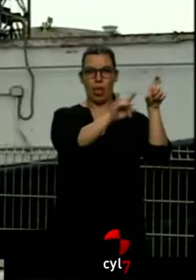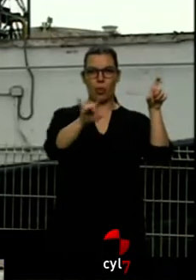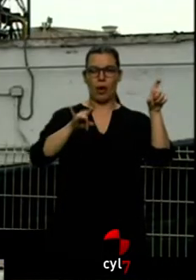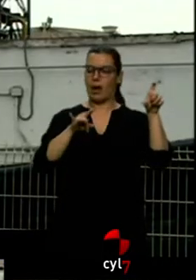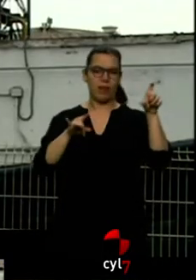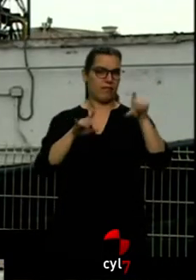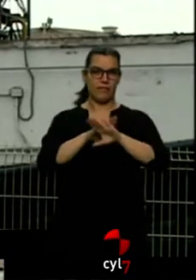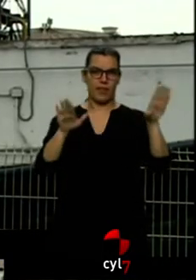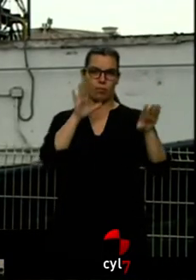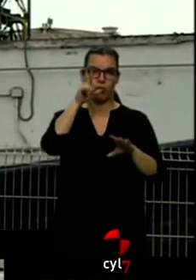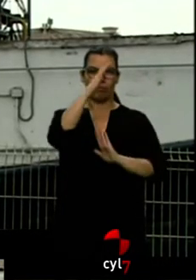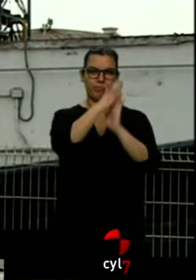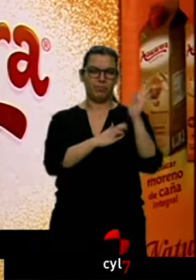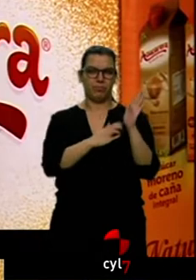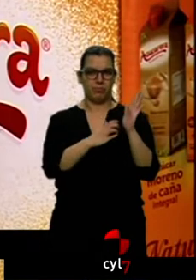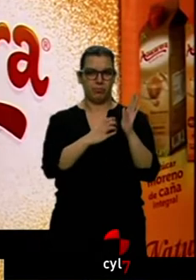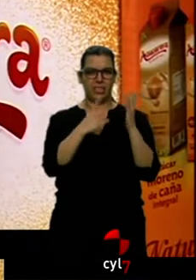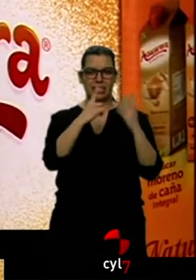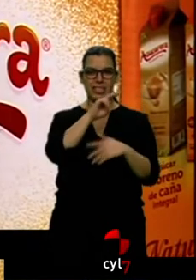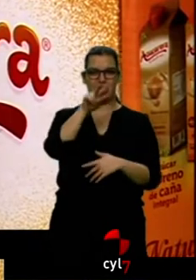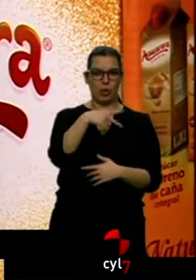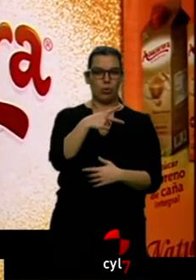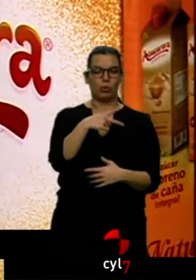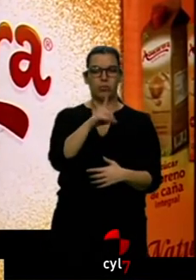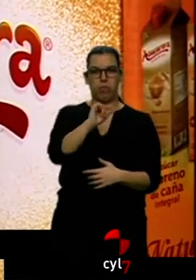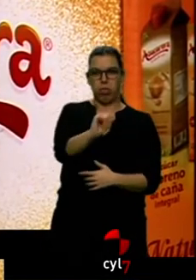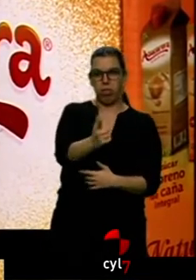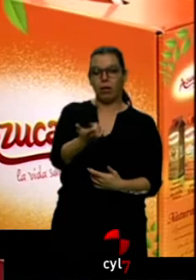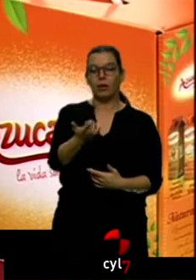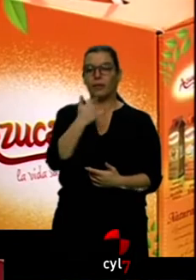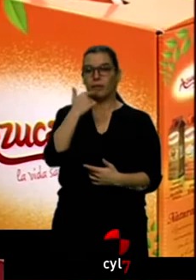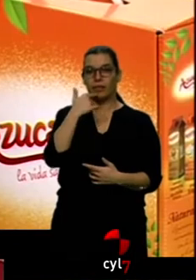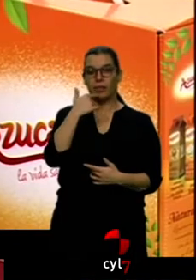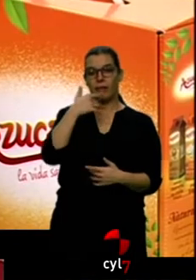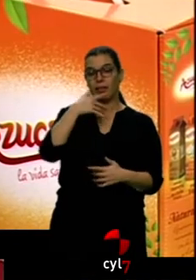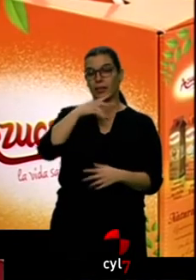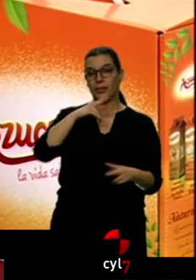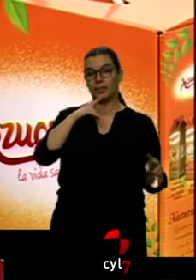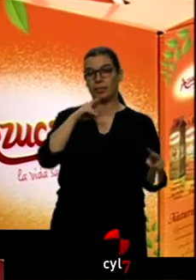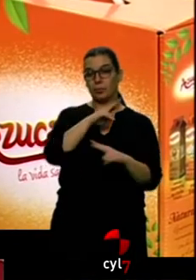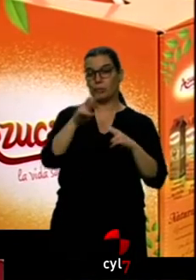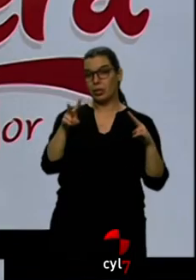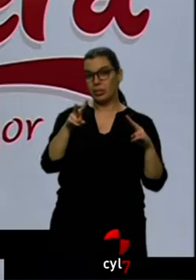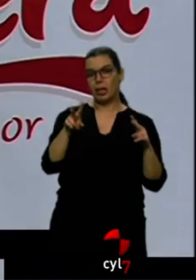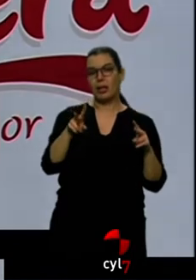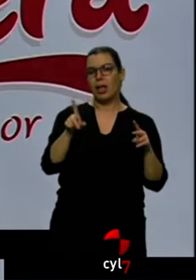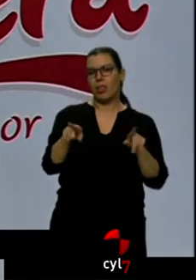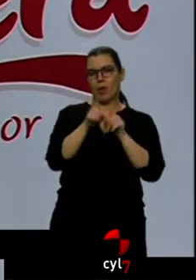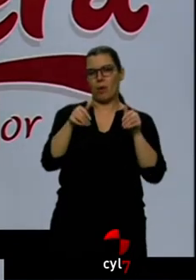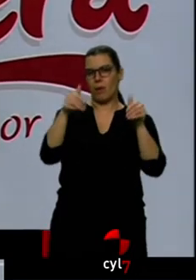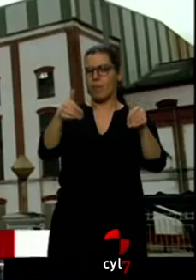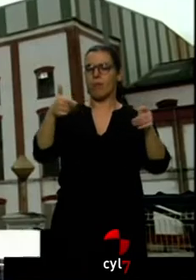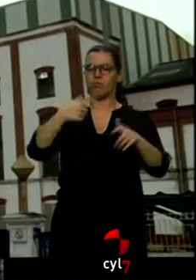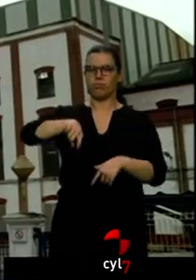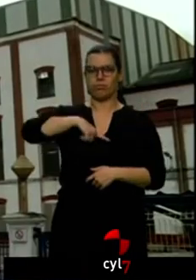remolacha. Dicen que recurrirán esta decisión, aunque la respuesta se demore al llevarlo a las tribunales. El día 26